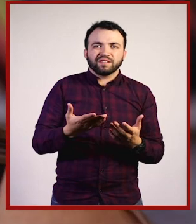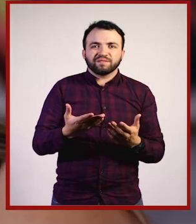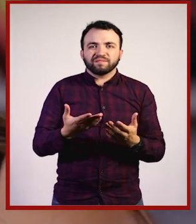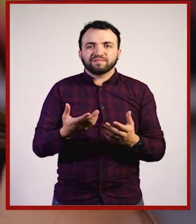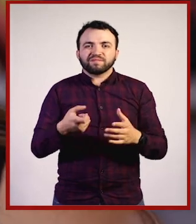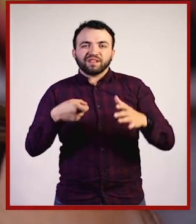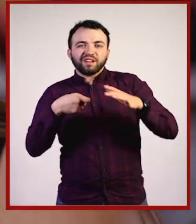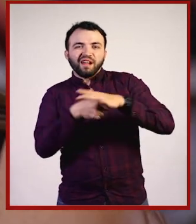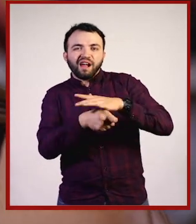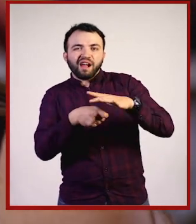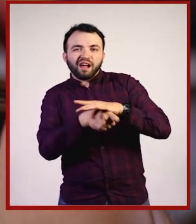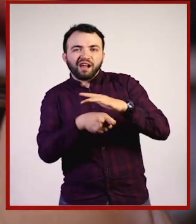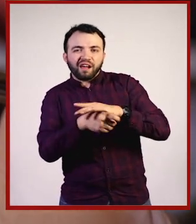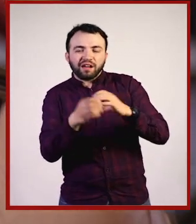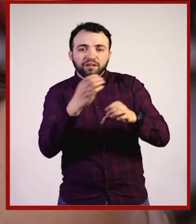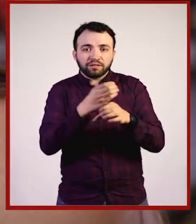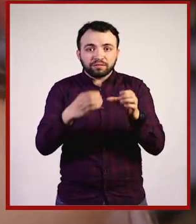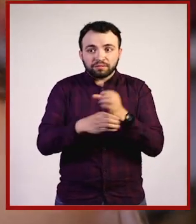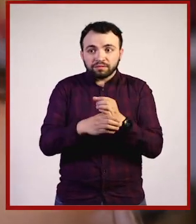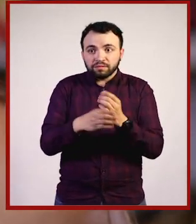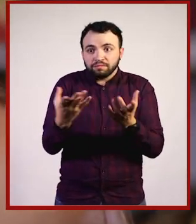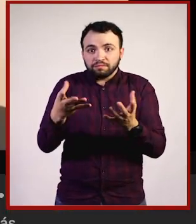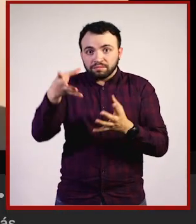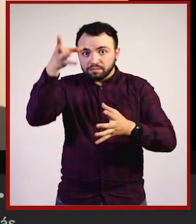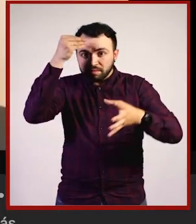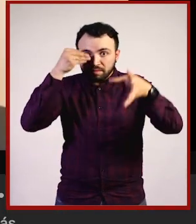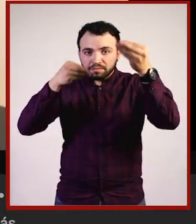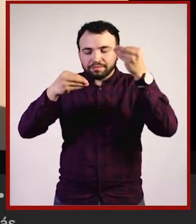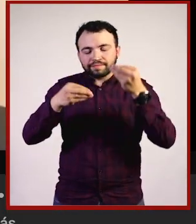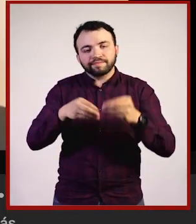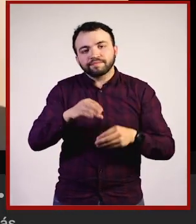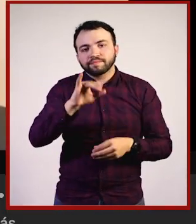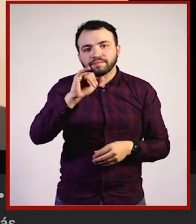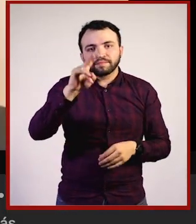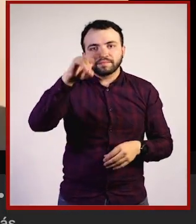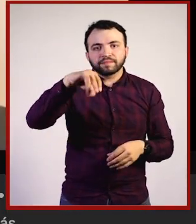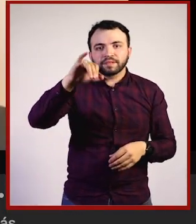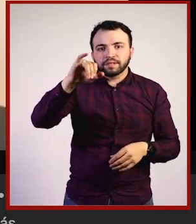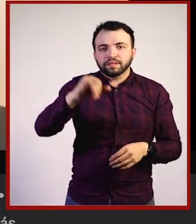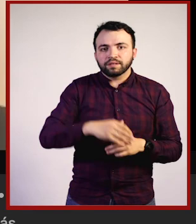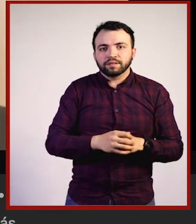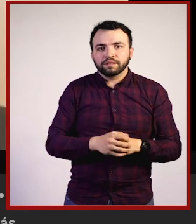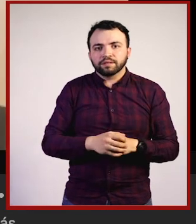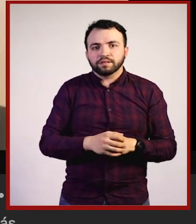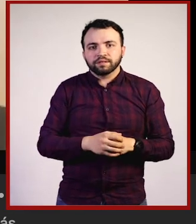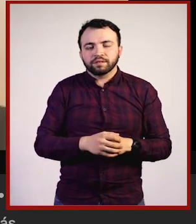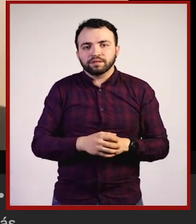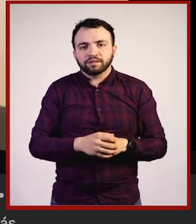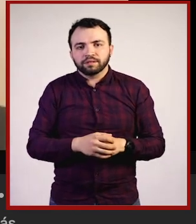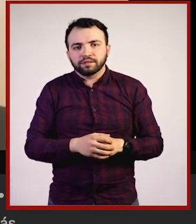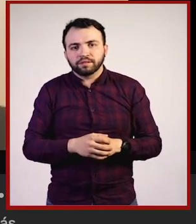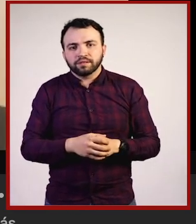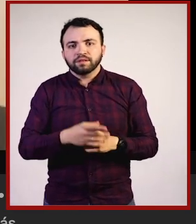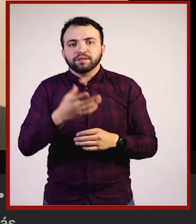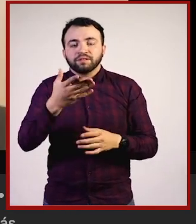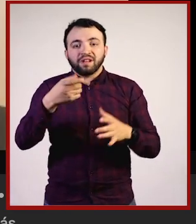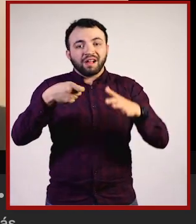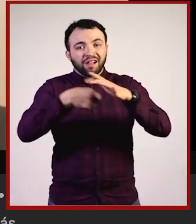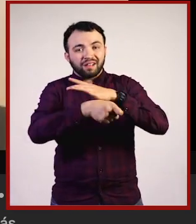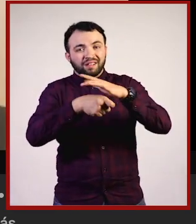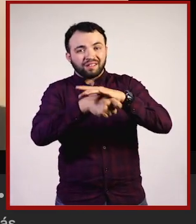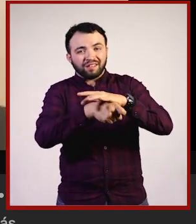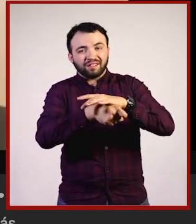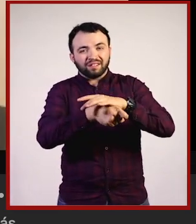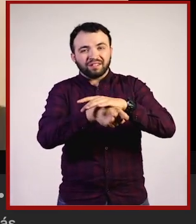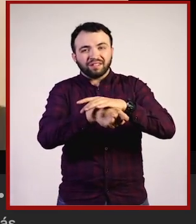prácticas ciudadanas aprendidas? Sí, definitivamente. En el ámbito privado, la corrupción tiene una